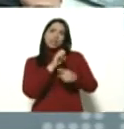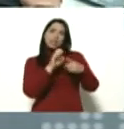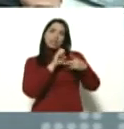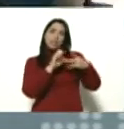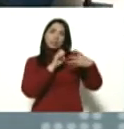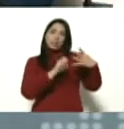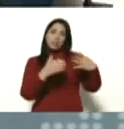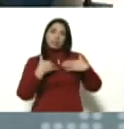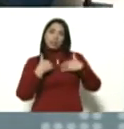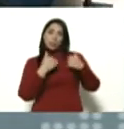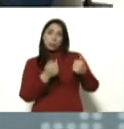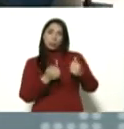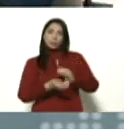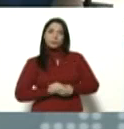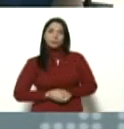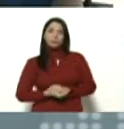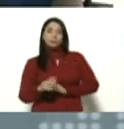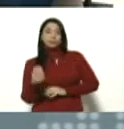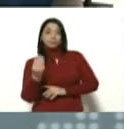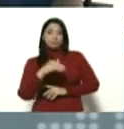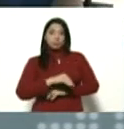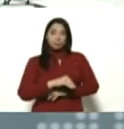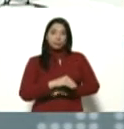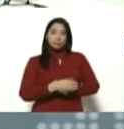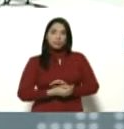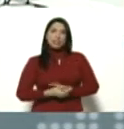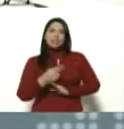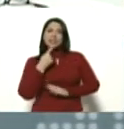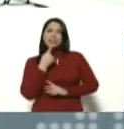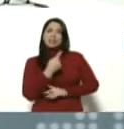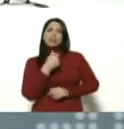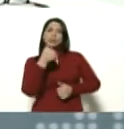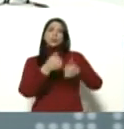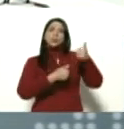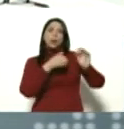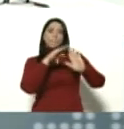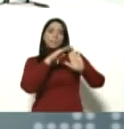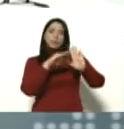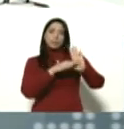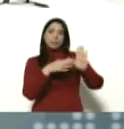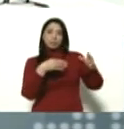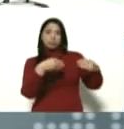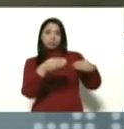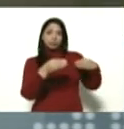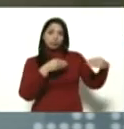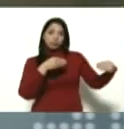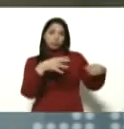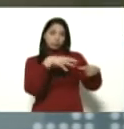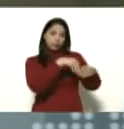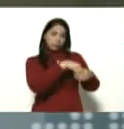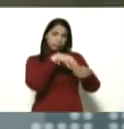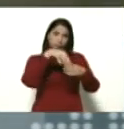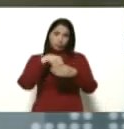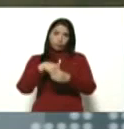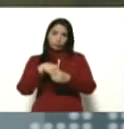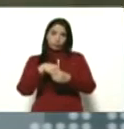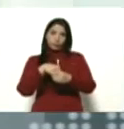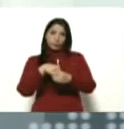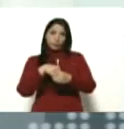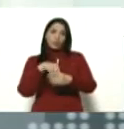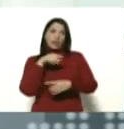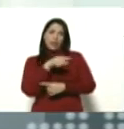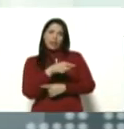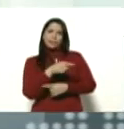epidemiológica, presidente, además, determina las medidas de flexibilización de la cuarentena y son muy